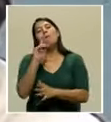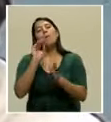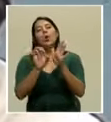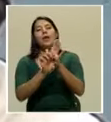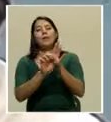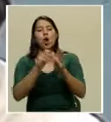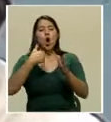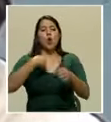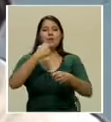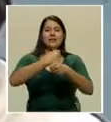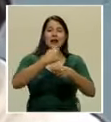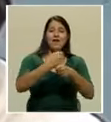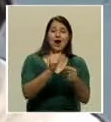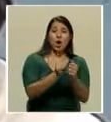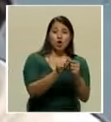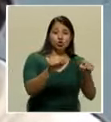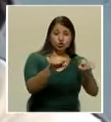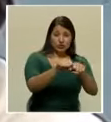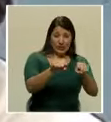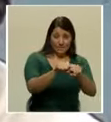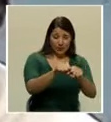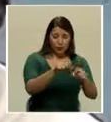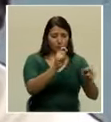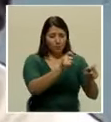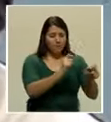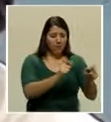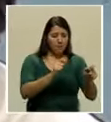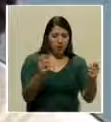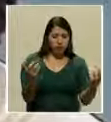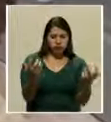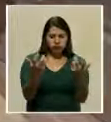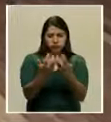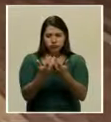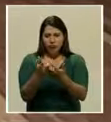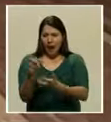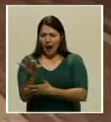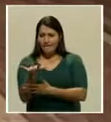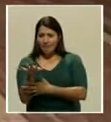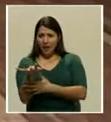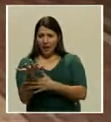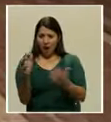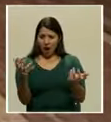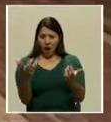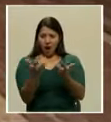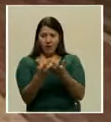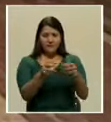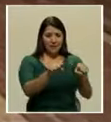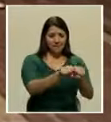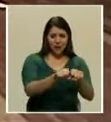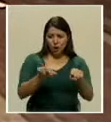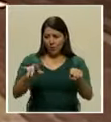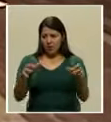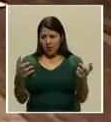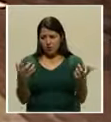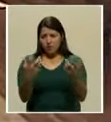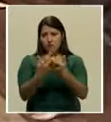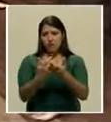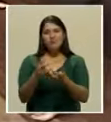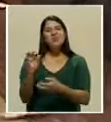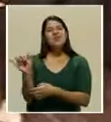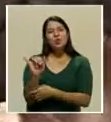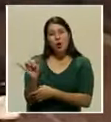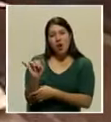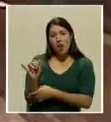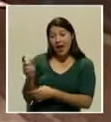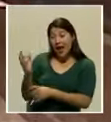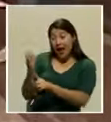el zapato a la medida del pie. Ellos vienen y estudian lo que les